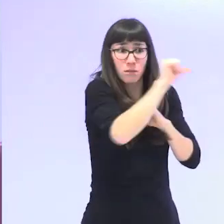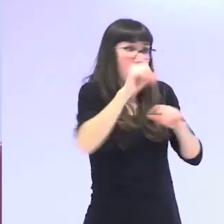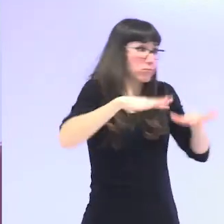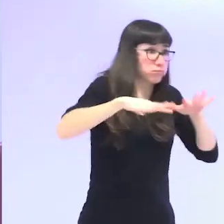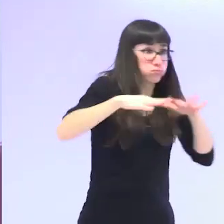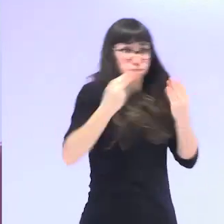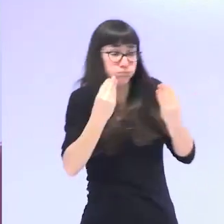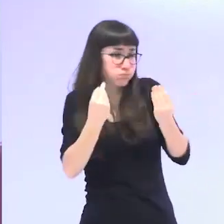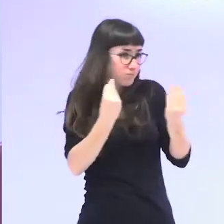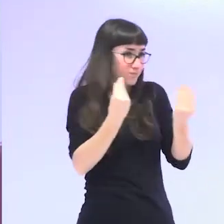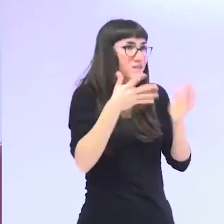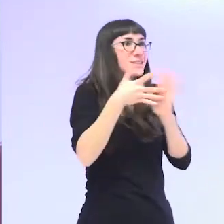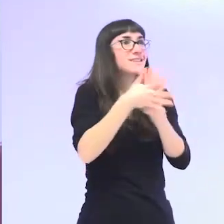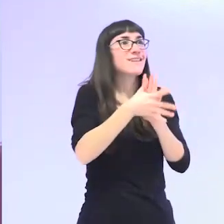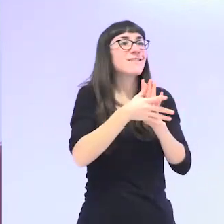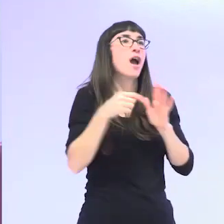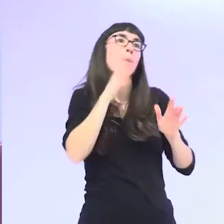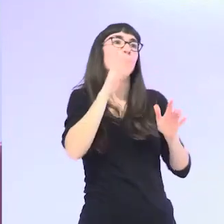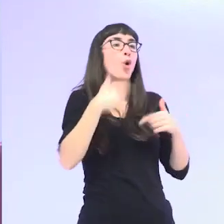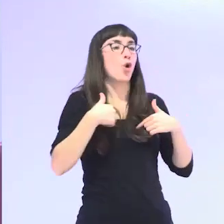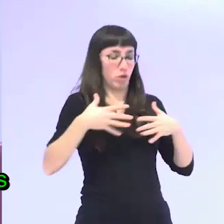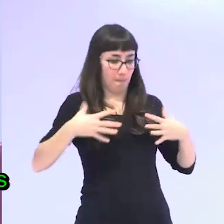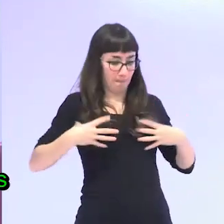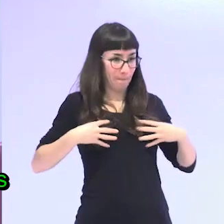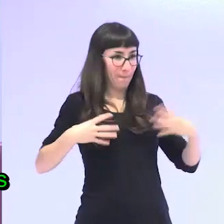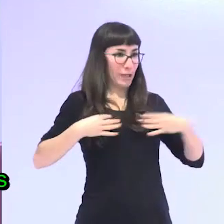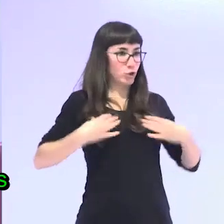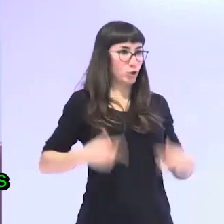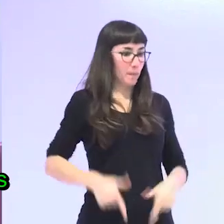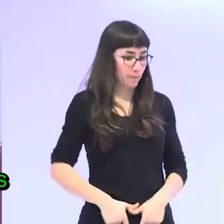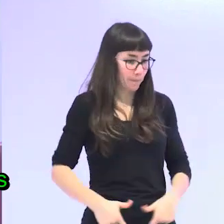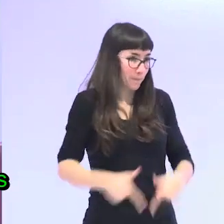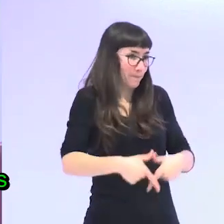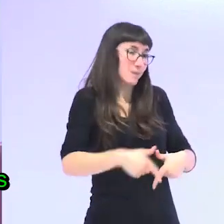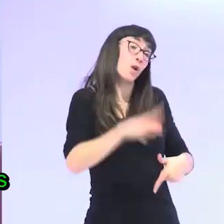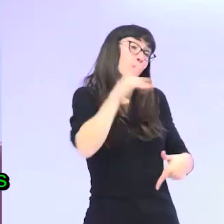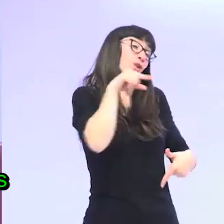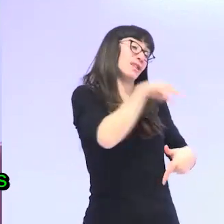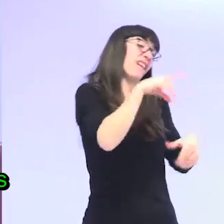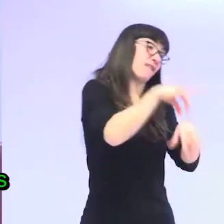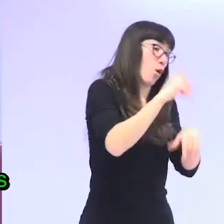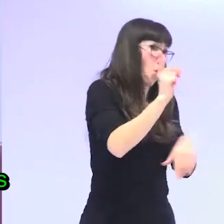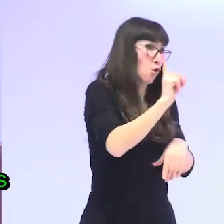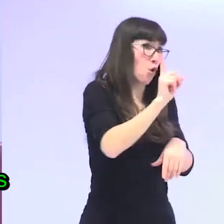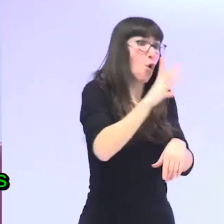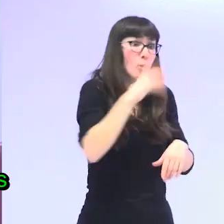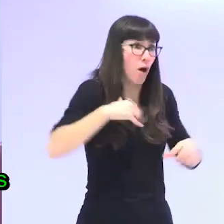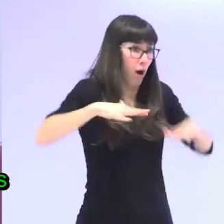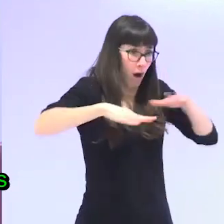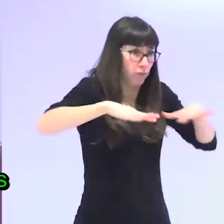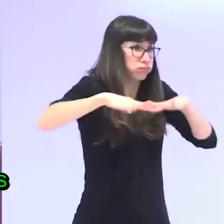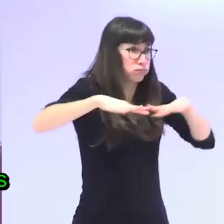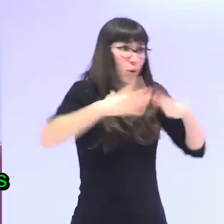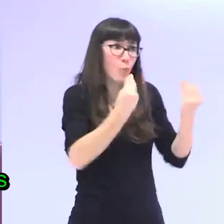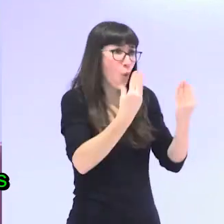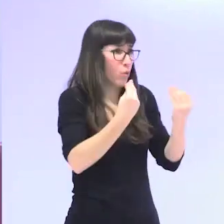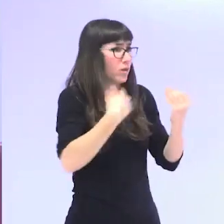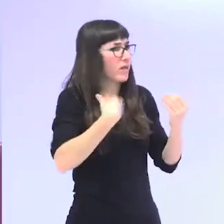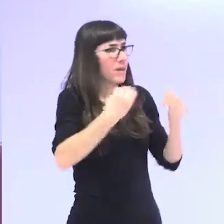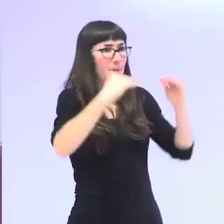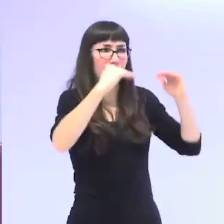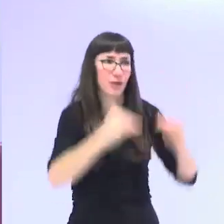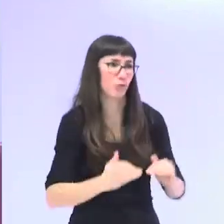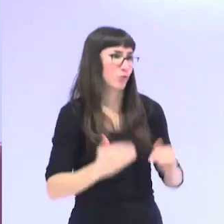estemos peor porque tengamos vagina y pechos estamos peor porque hacemos muchas más cosas de las que deberíamos estar haciendo